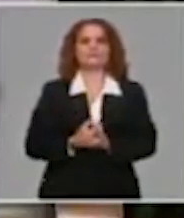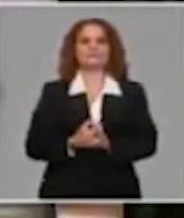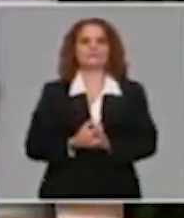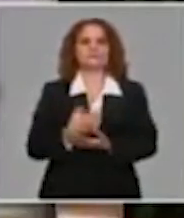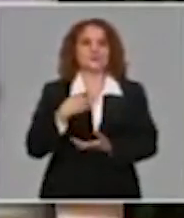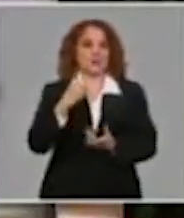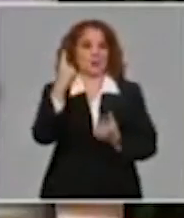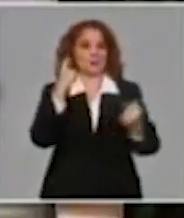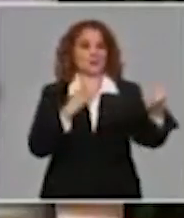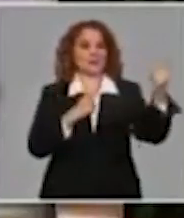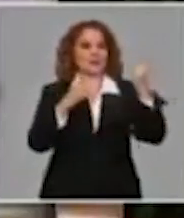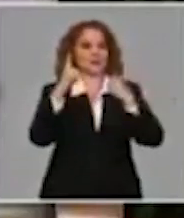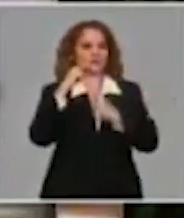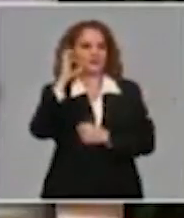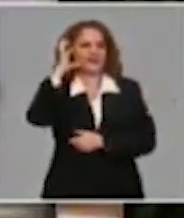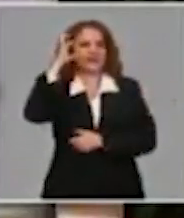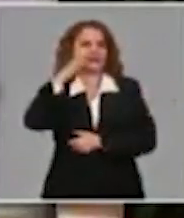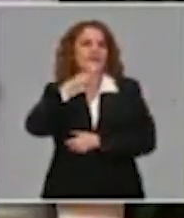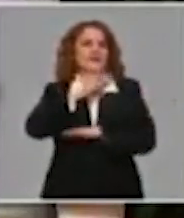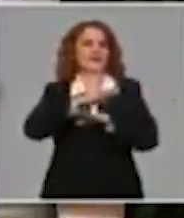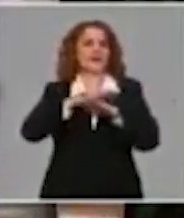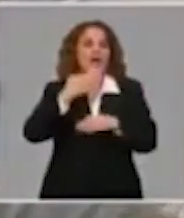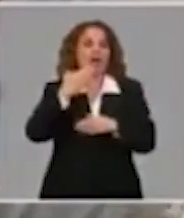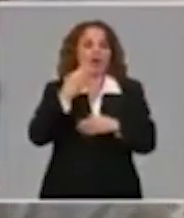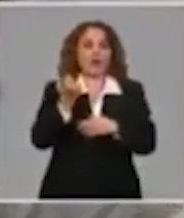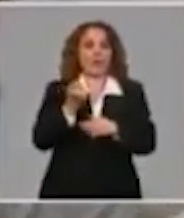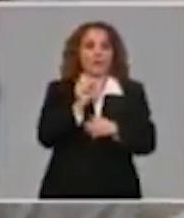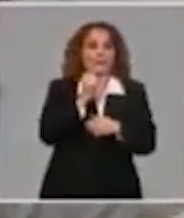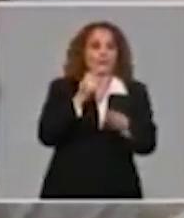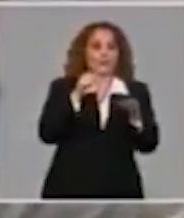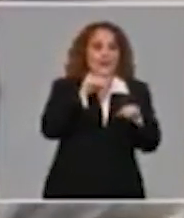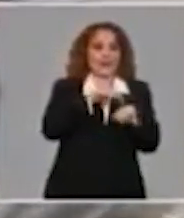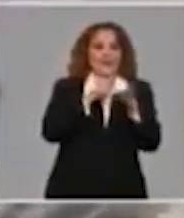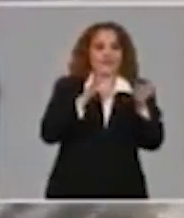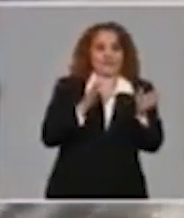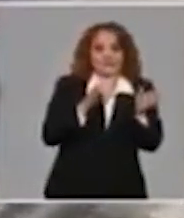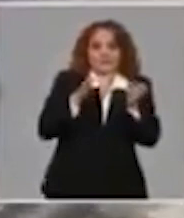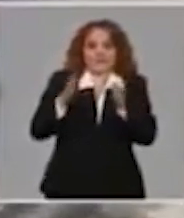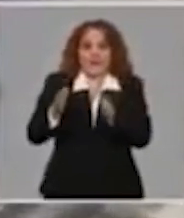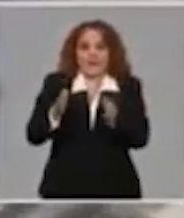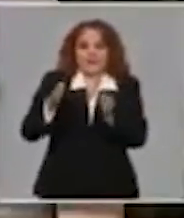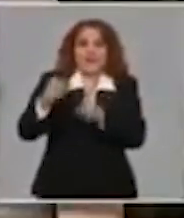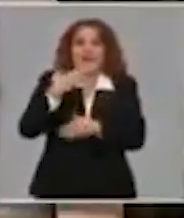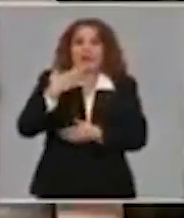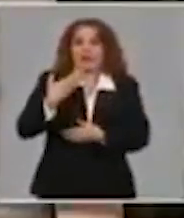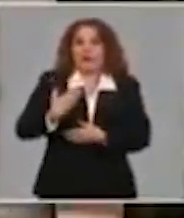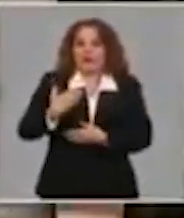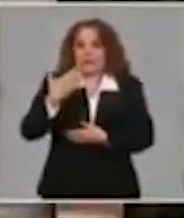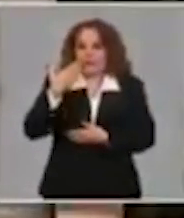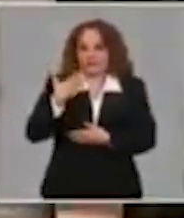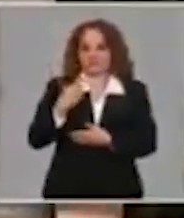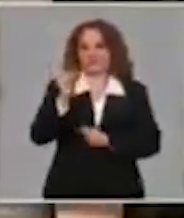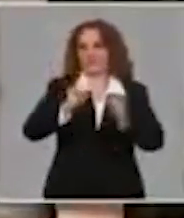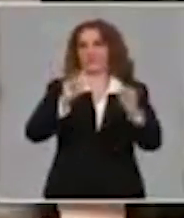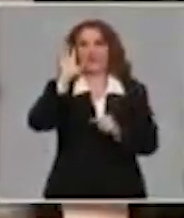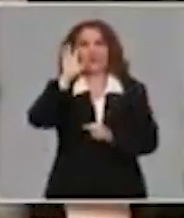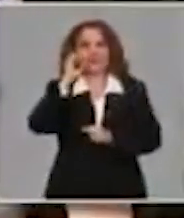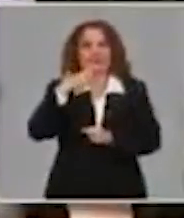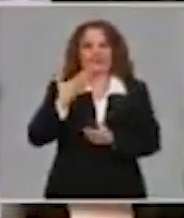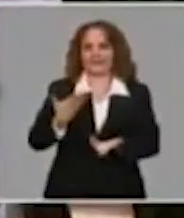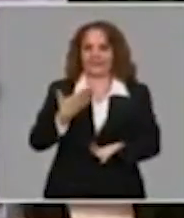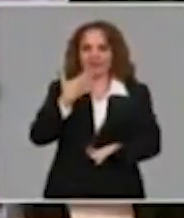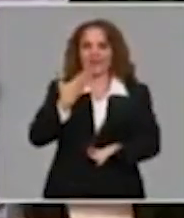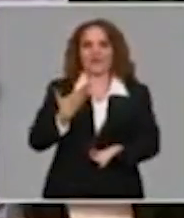¿Cuáles son los criterios para los cambios de la fase? Porque aún cuando se han anunciado no todo el mundo entiende cómo se